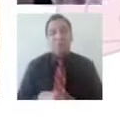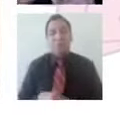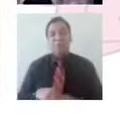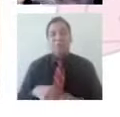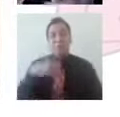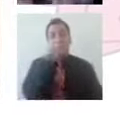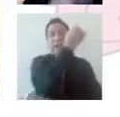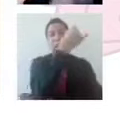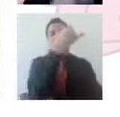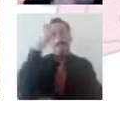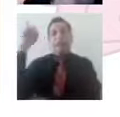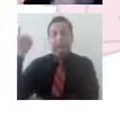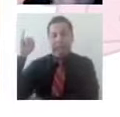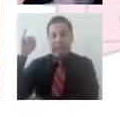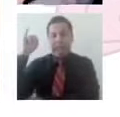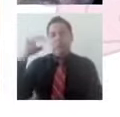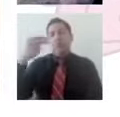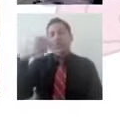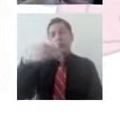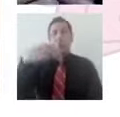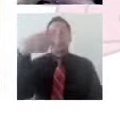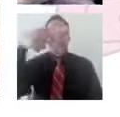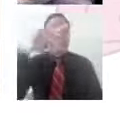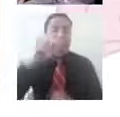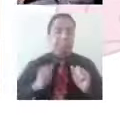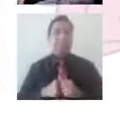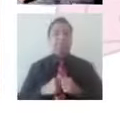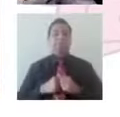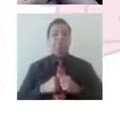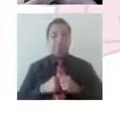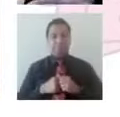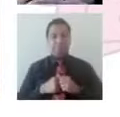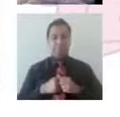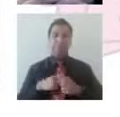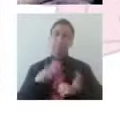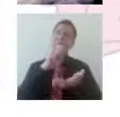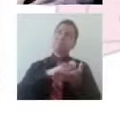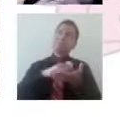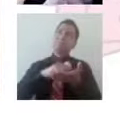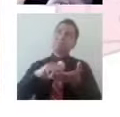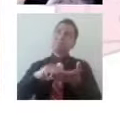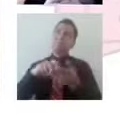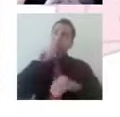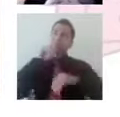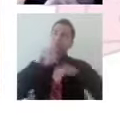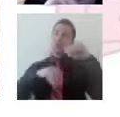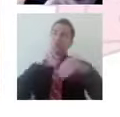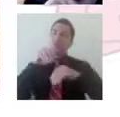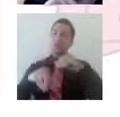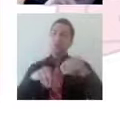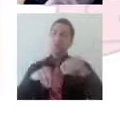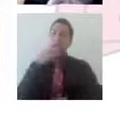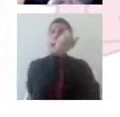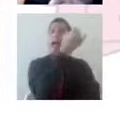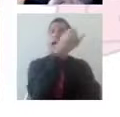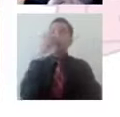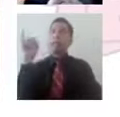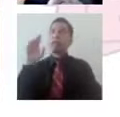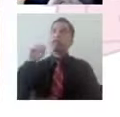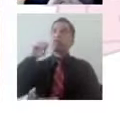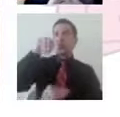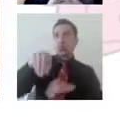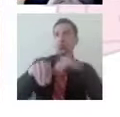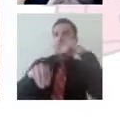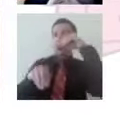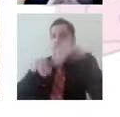Entonces, jardín tal. ¿Cómo quiero o qué tendría ese jardín? Y aquí yo lo que